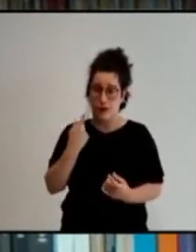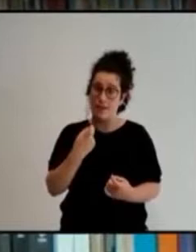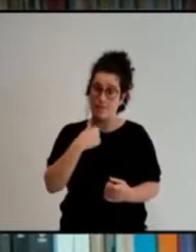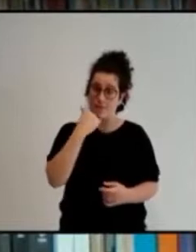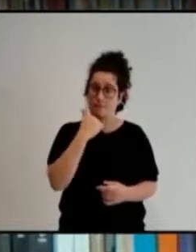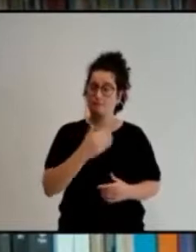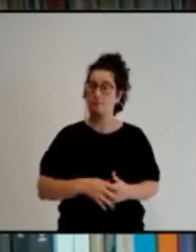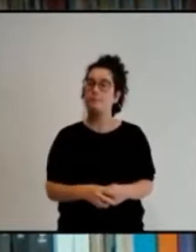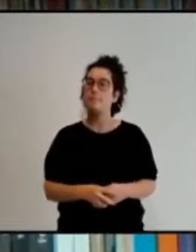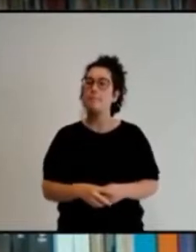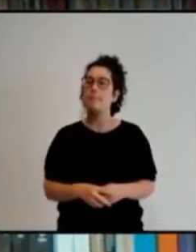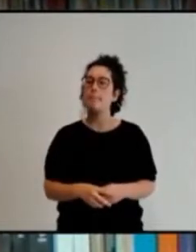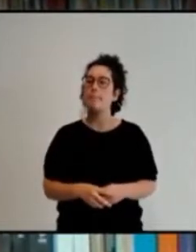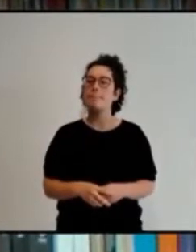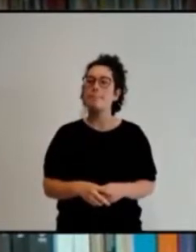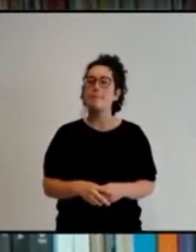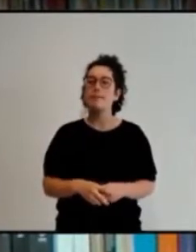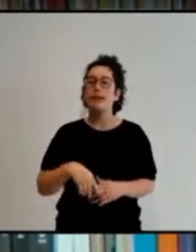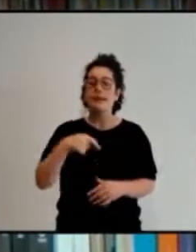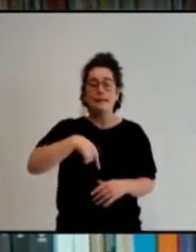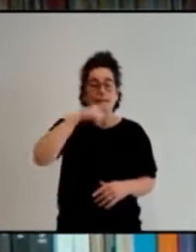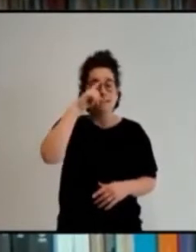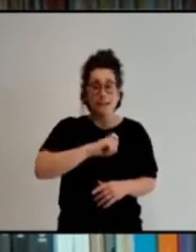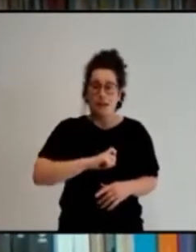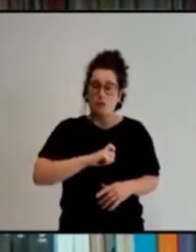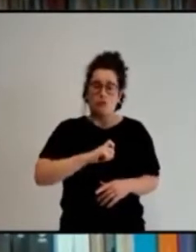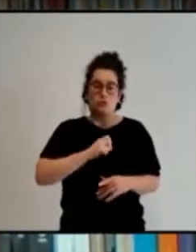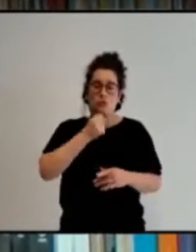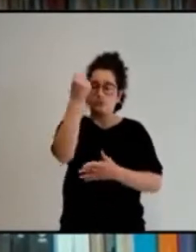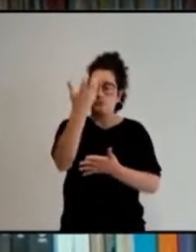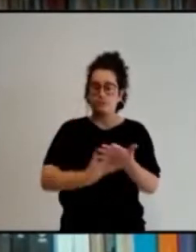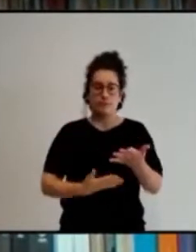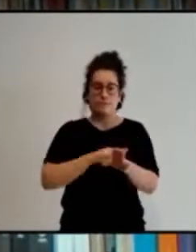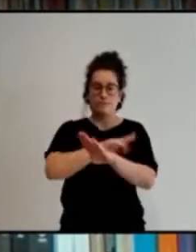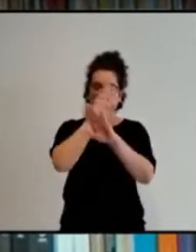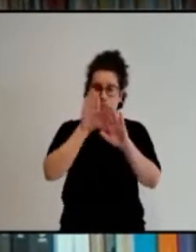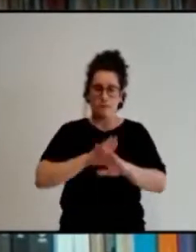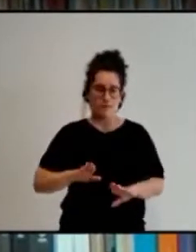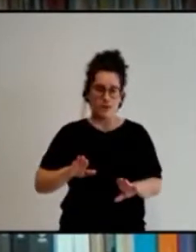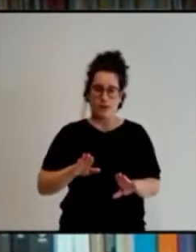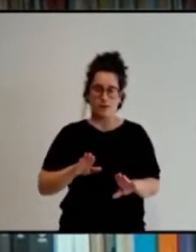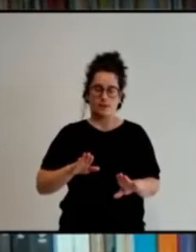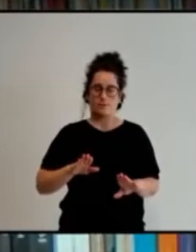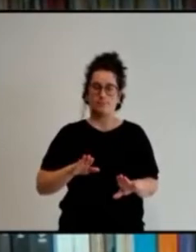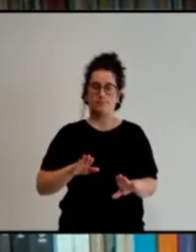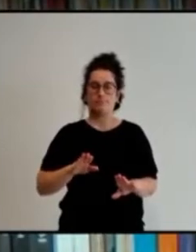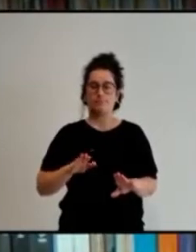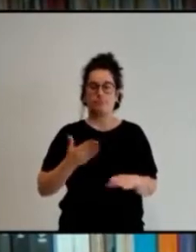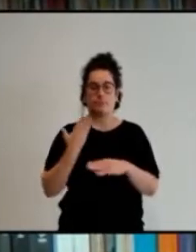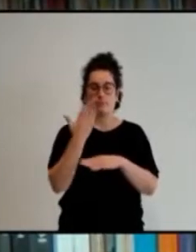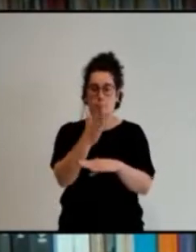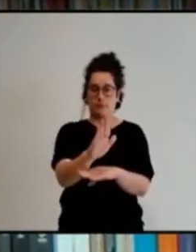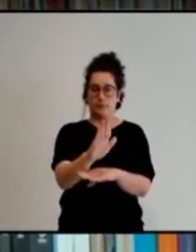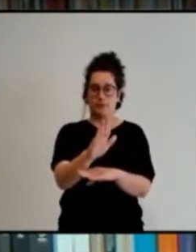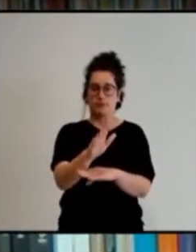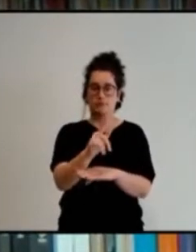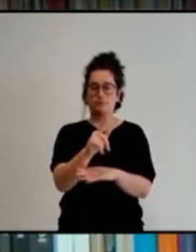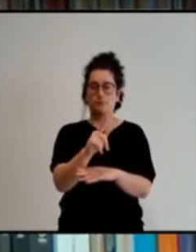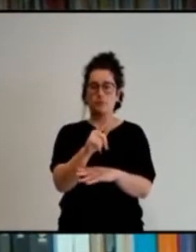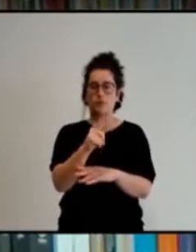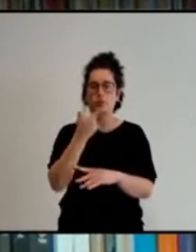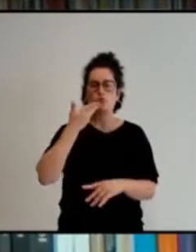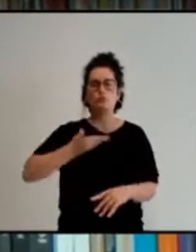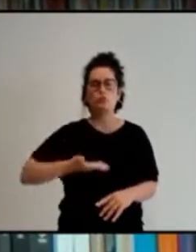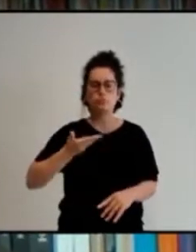el informe final y esta moción es una parte fundamental y nos ayuda muchísimo a que